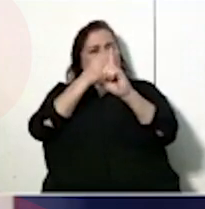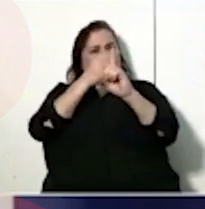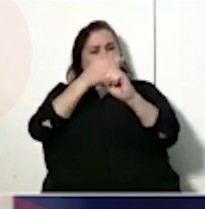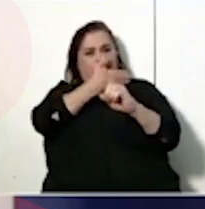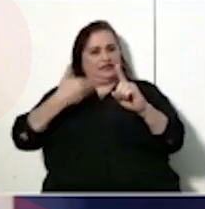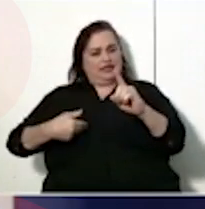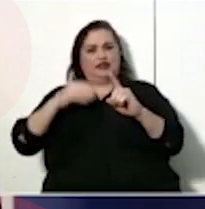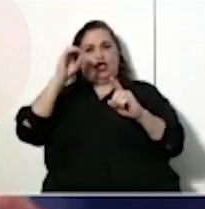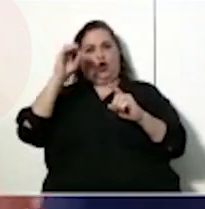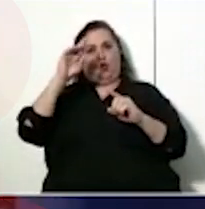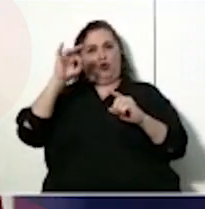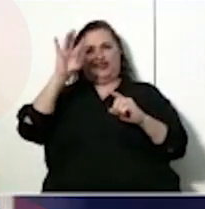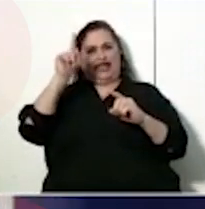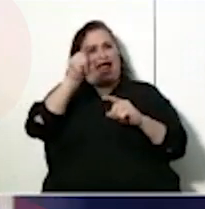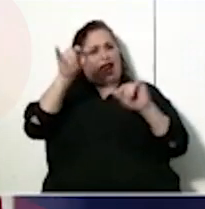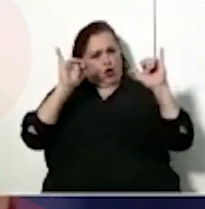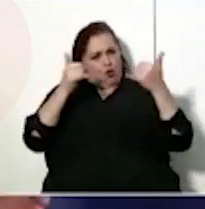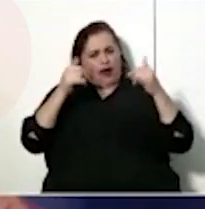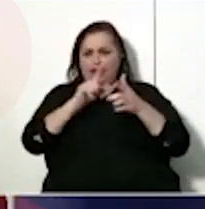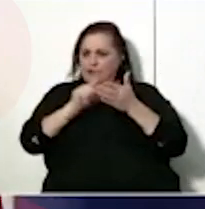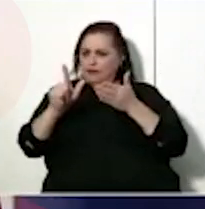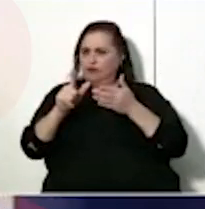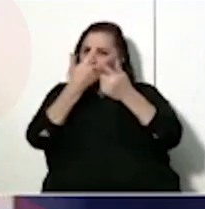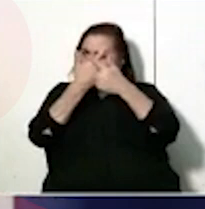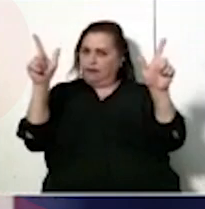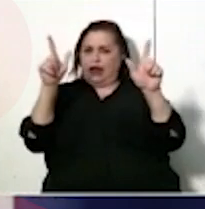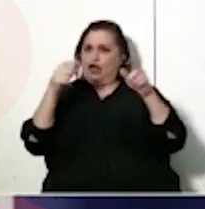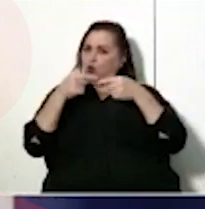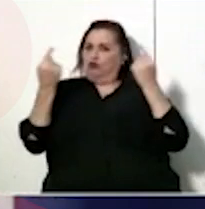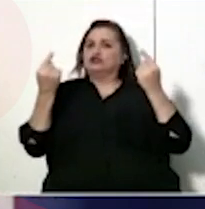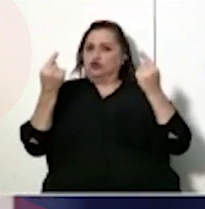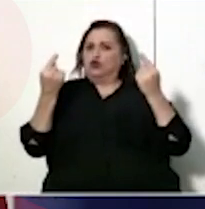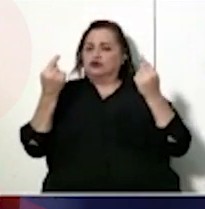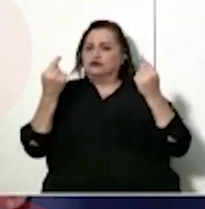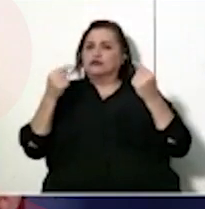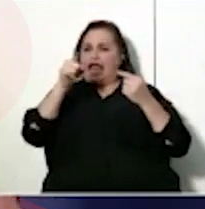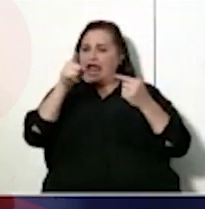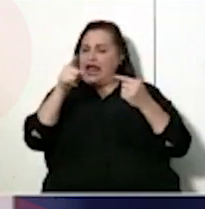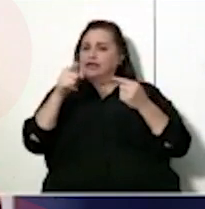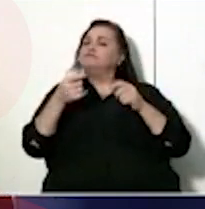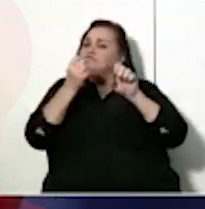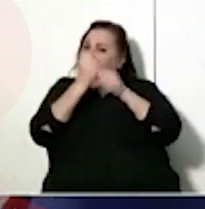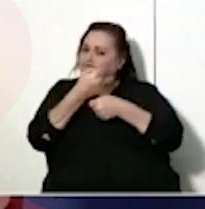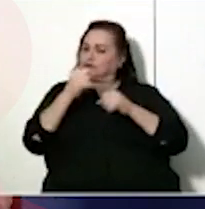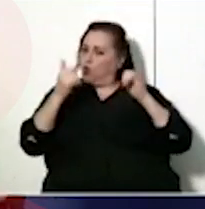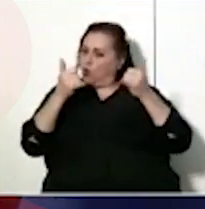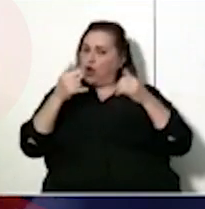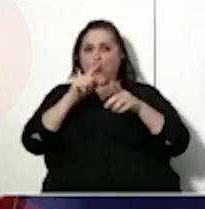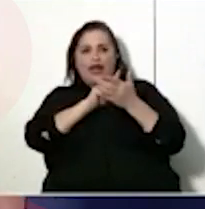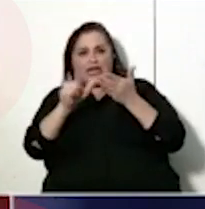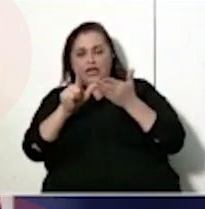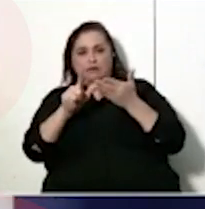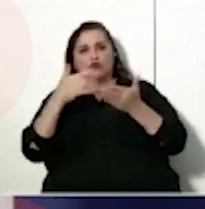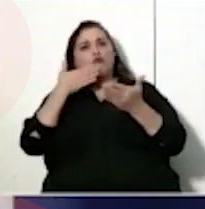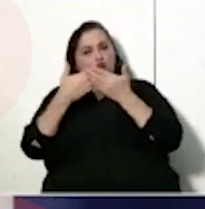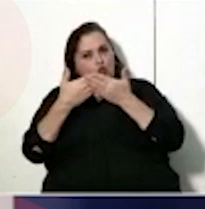Ortega, que juegue limpio, que libere a los opositores y que concurra en juego limpio y en buena